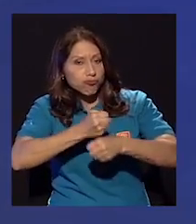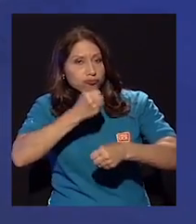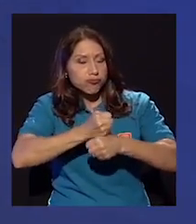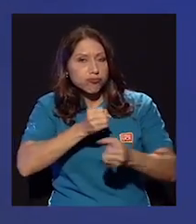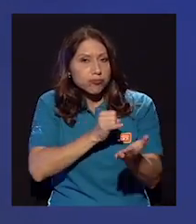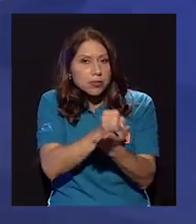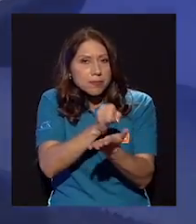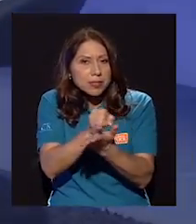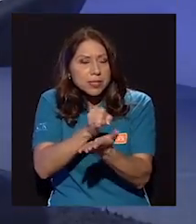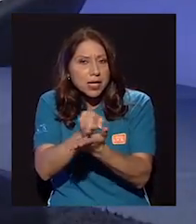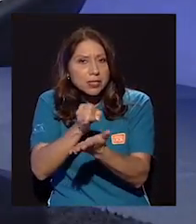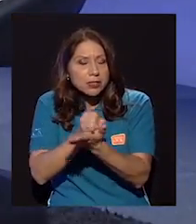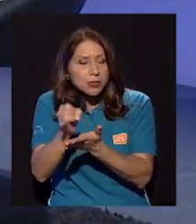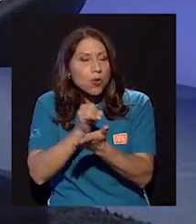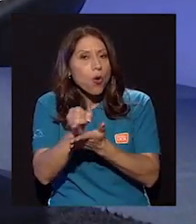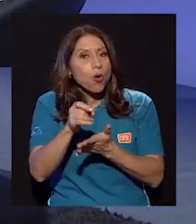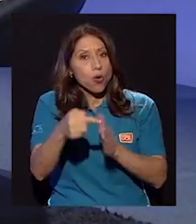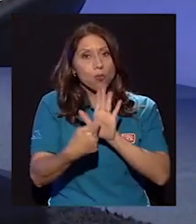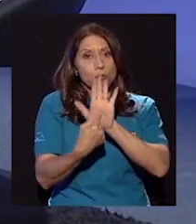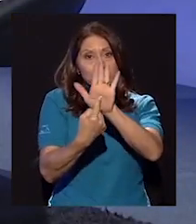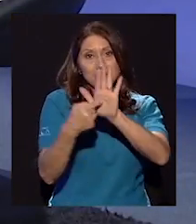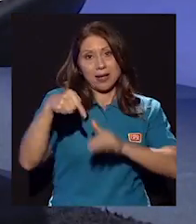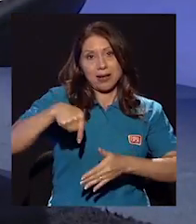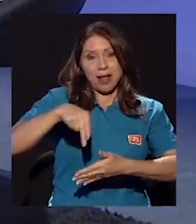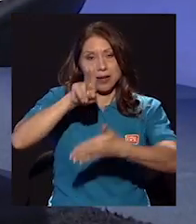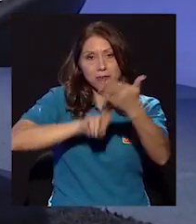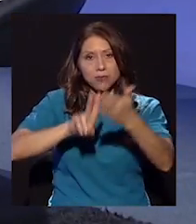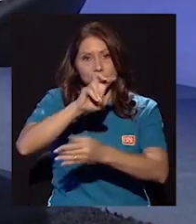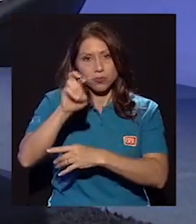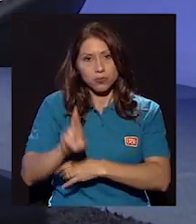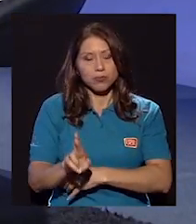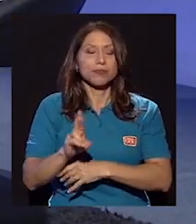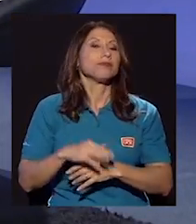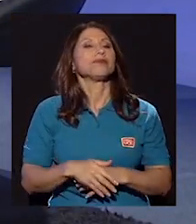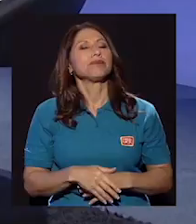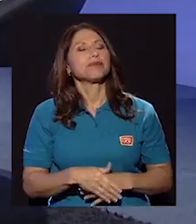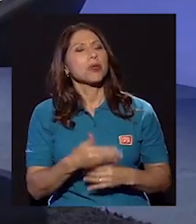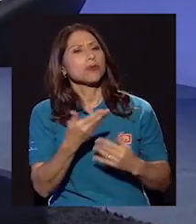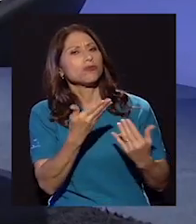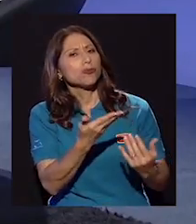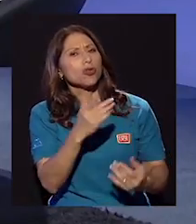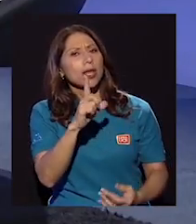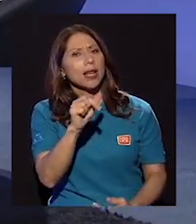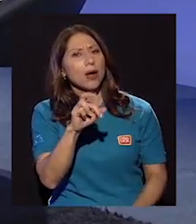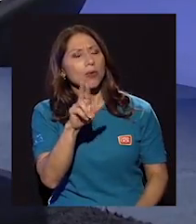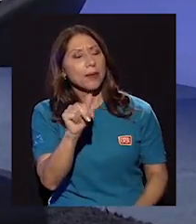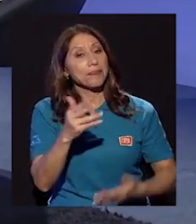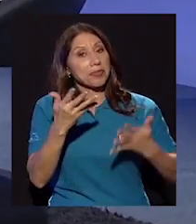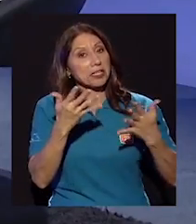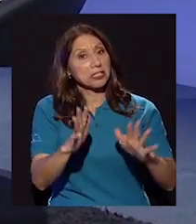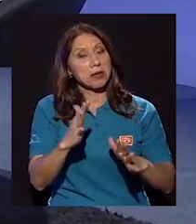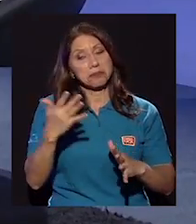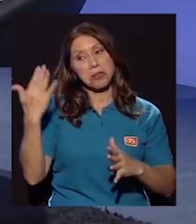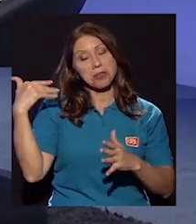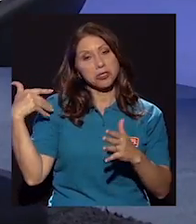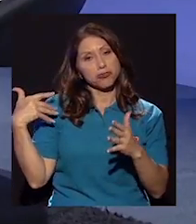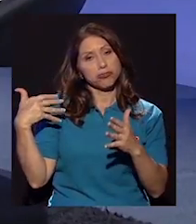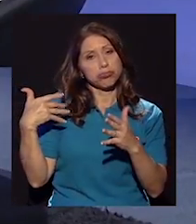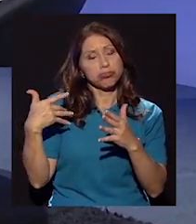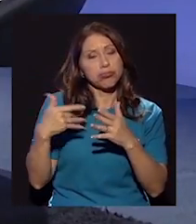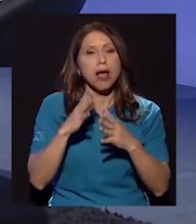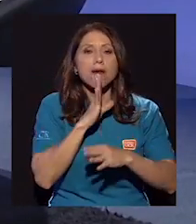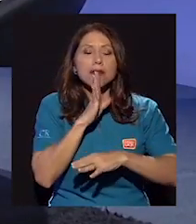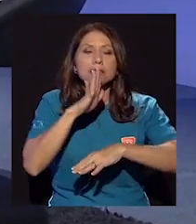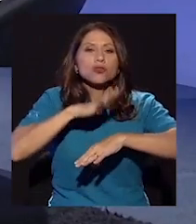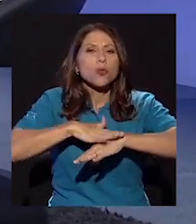de investigación o muestra su trabajo de investigación acá en la Universidad de Costa Rica. Doña Laura, ya hemos hecho todo una